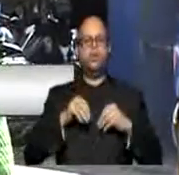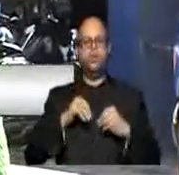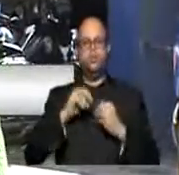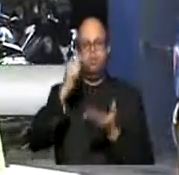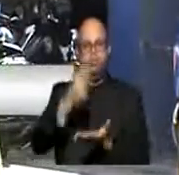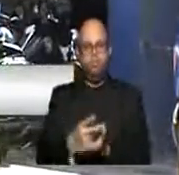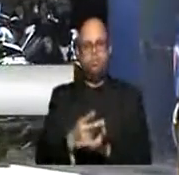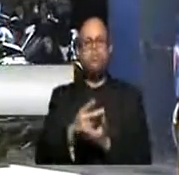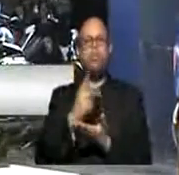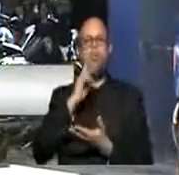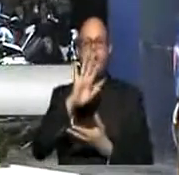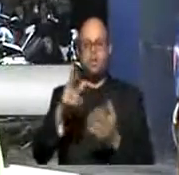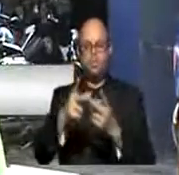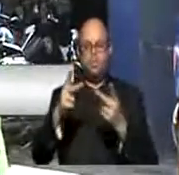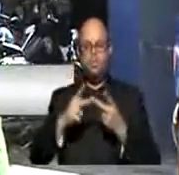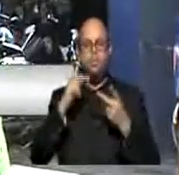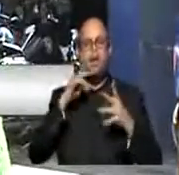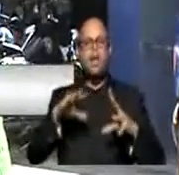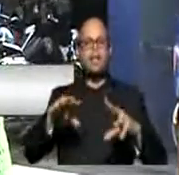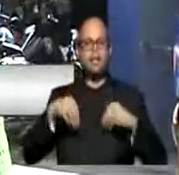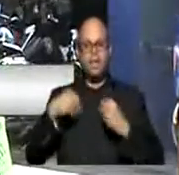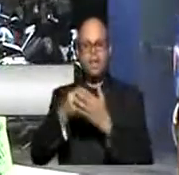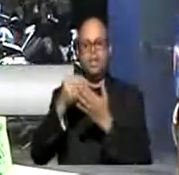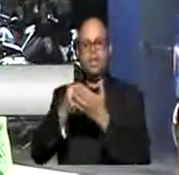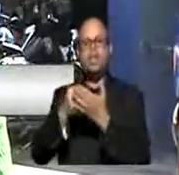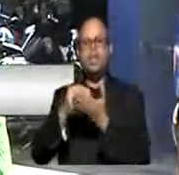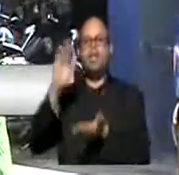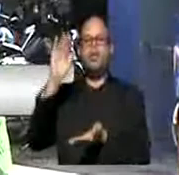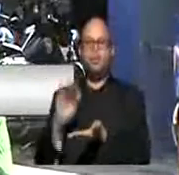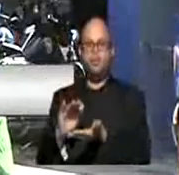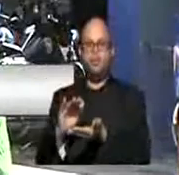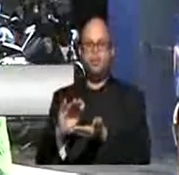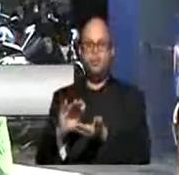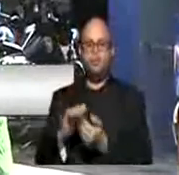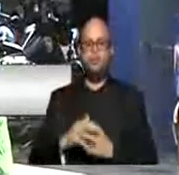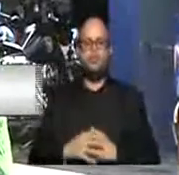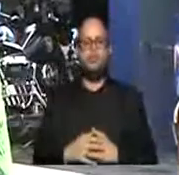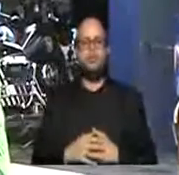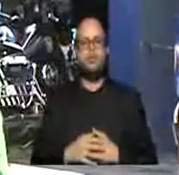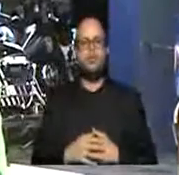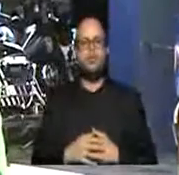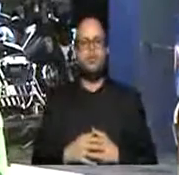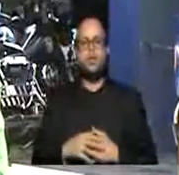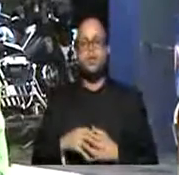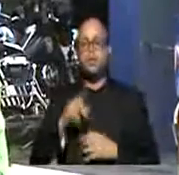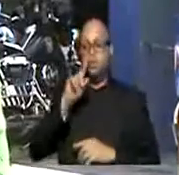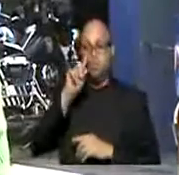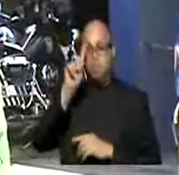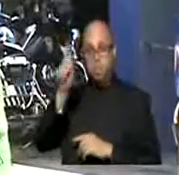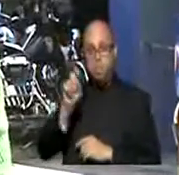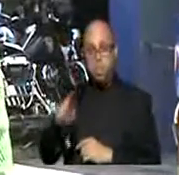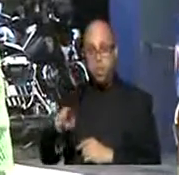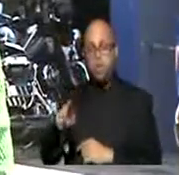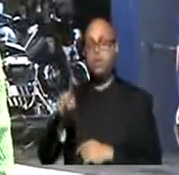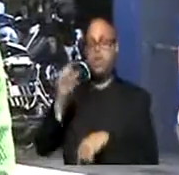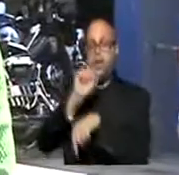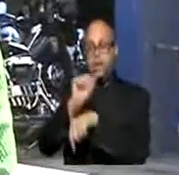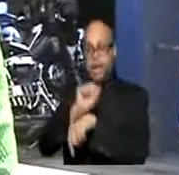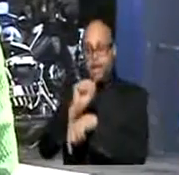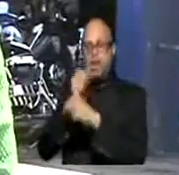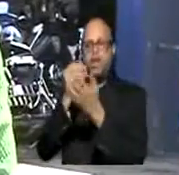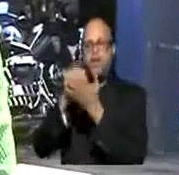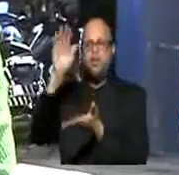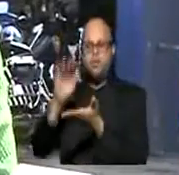puesto a que acepte menos cantidad de la ya negociada. Cuando se le ha preguntado si trabajaría por menos